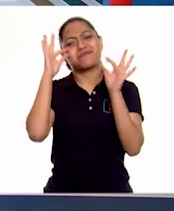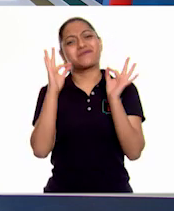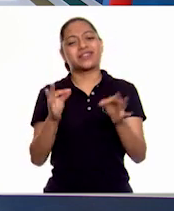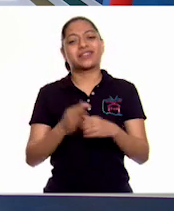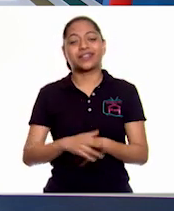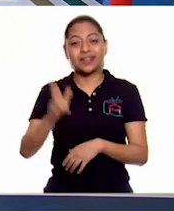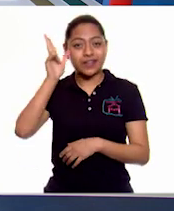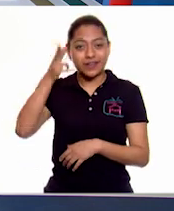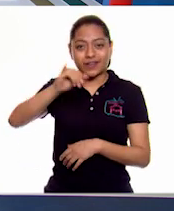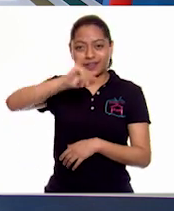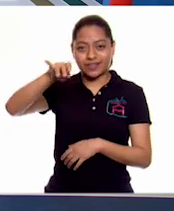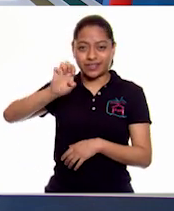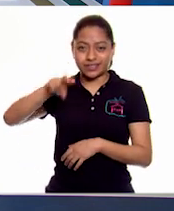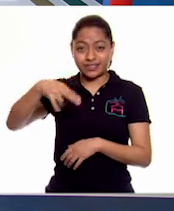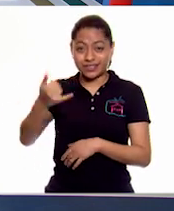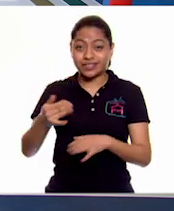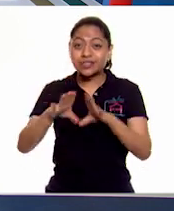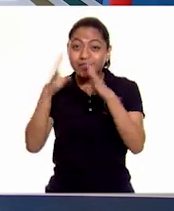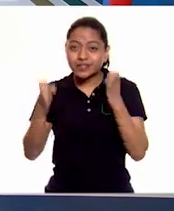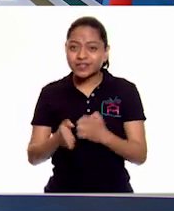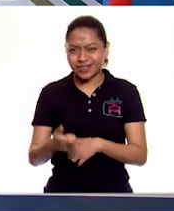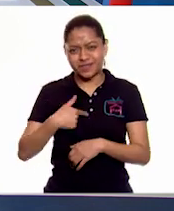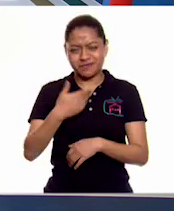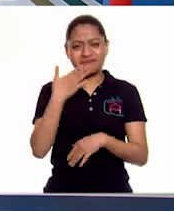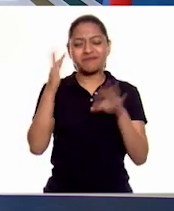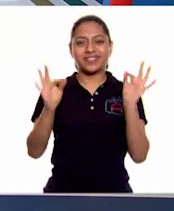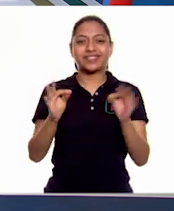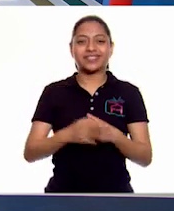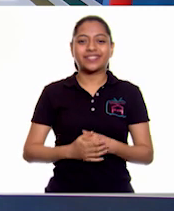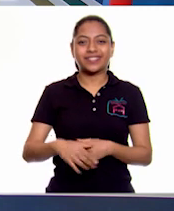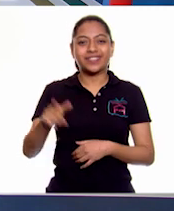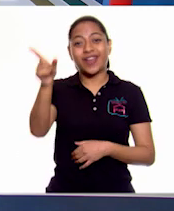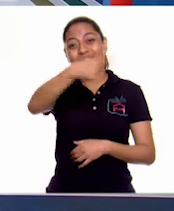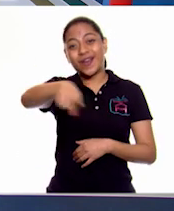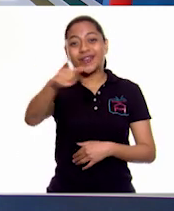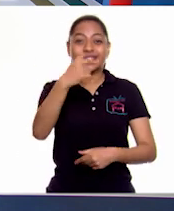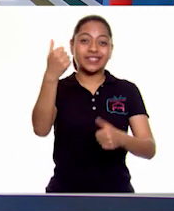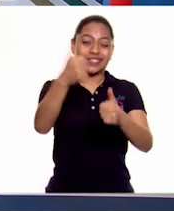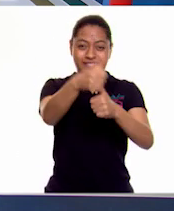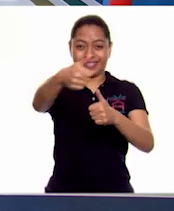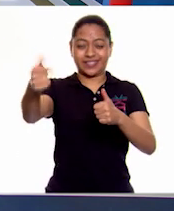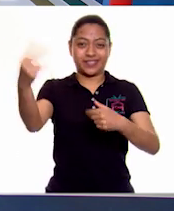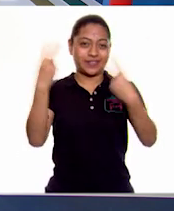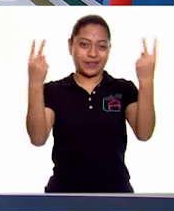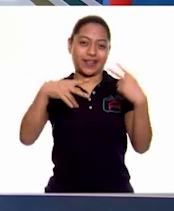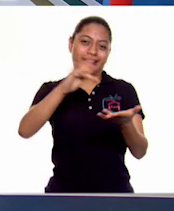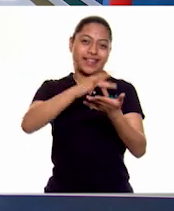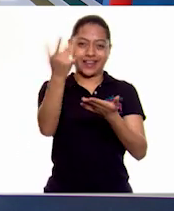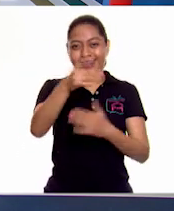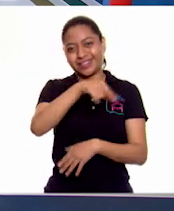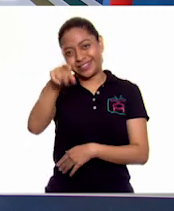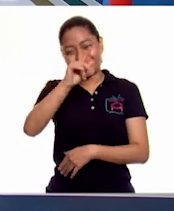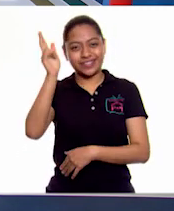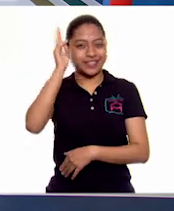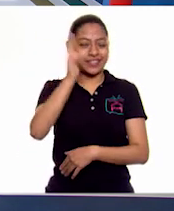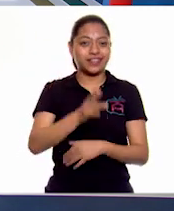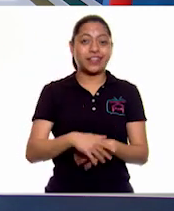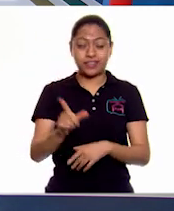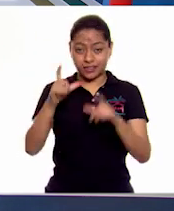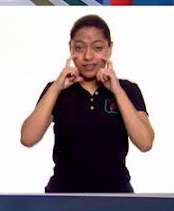¡Muy bien! ¡Hola, Jenny! ¿Cómo estás? ¡Muy bien! ¡Y hola a todos ustedes que nos ven desde casa! ¿Te ayudo con tu